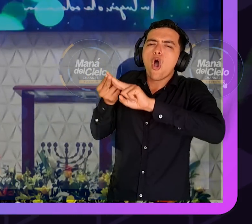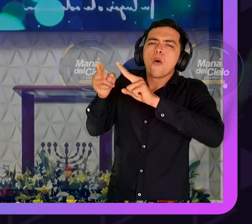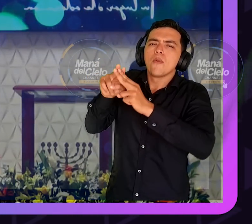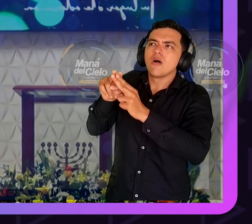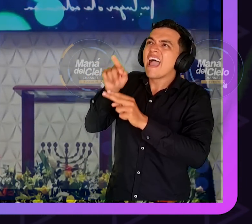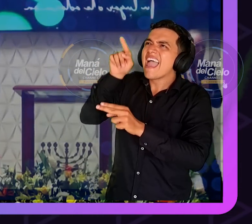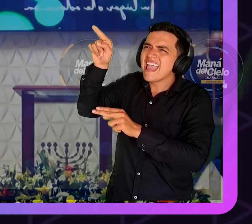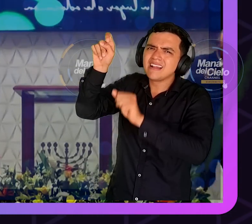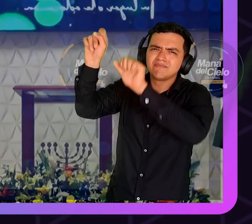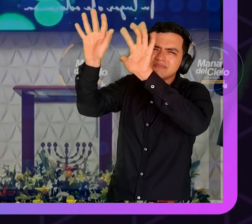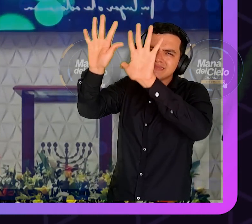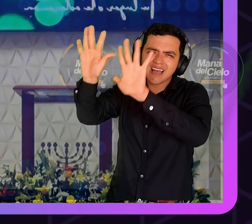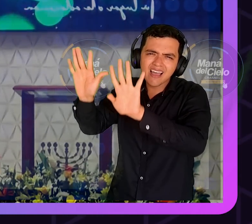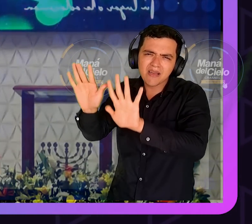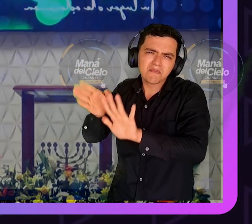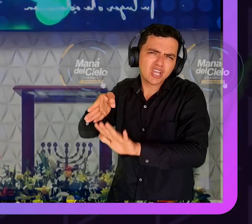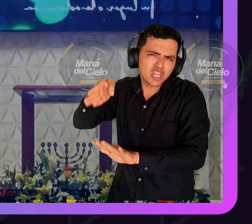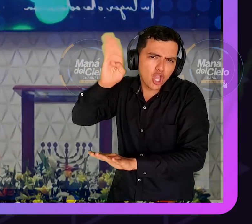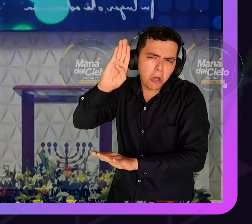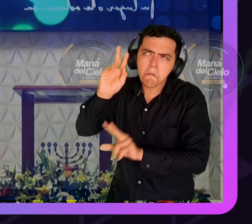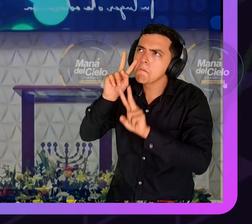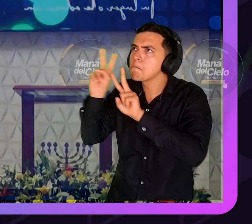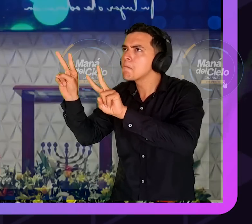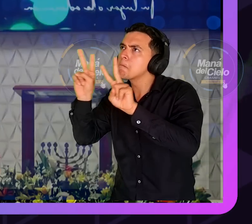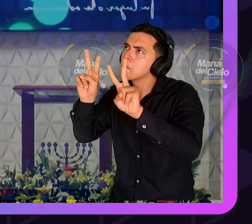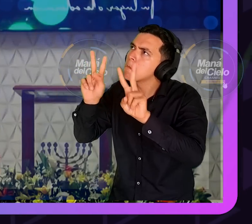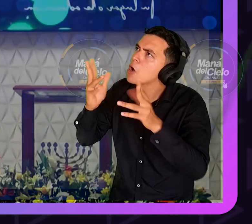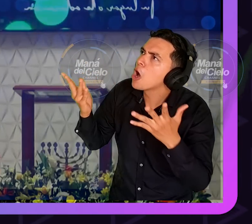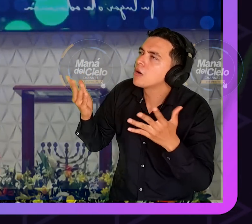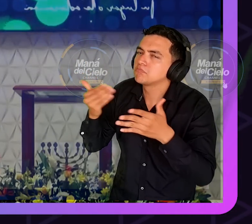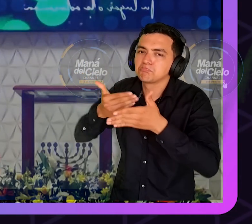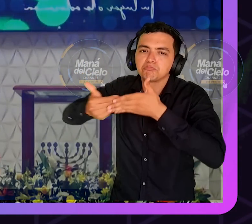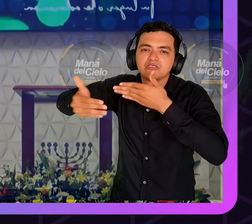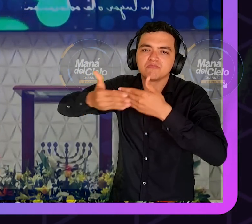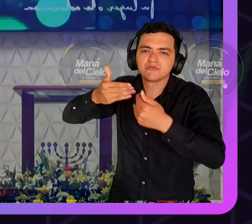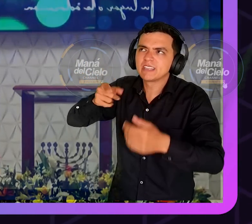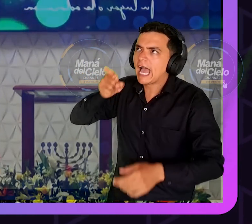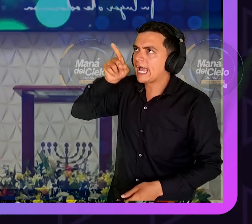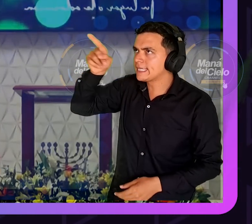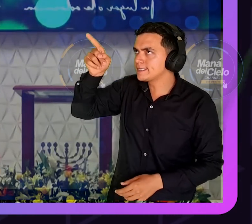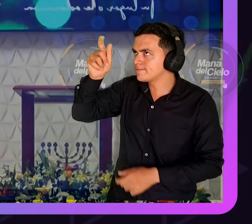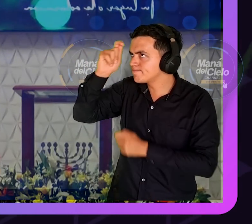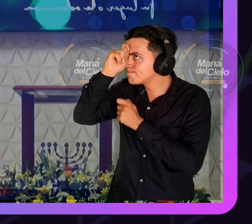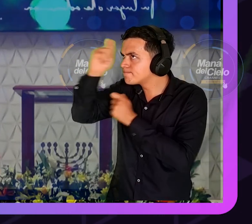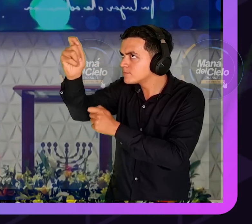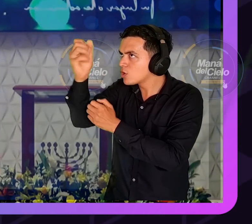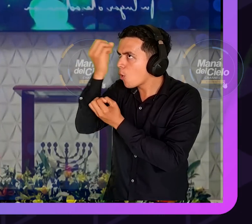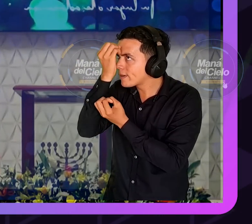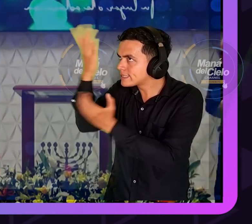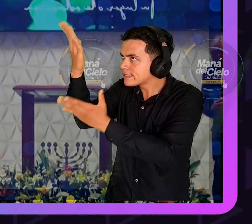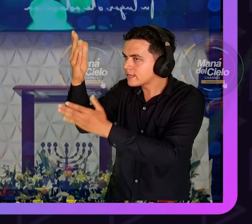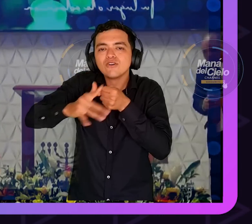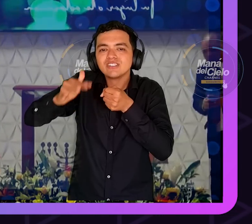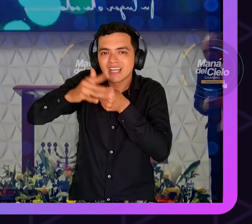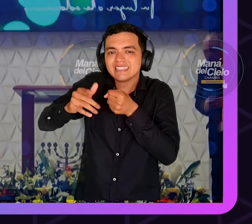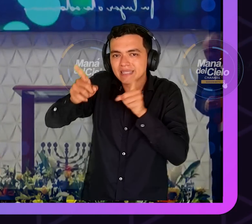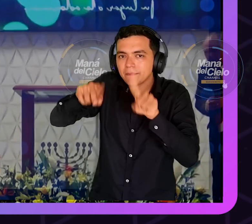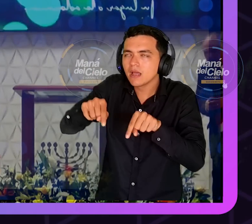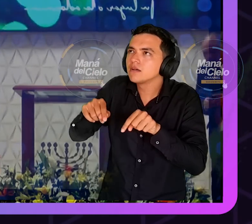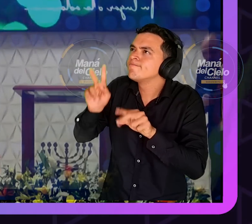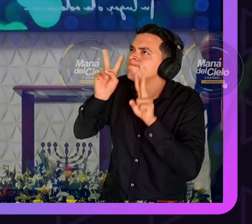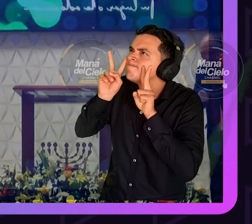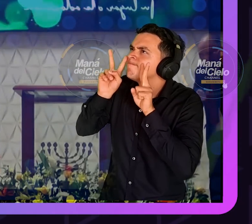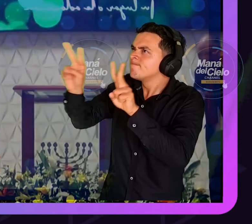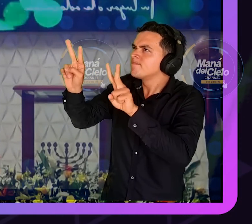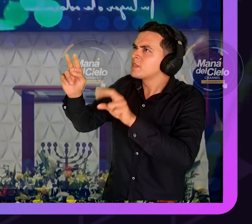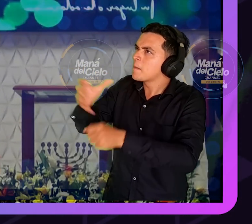dice y muchos de ellos murieron sin haber recibido lo prometido pero lo miraron de lejos y